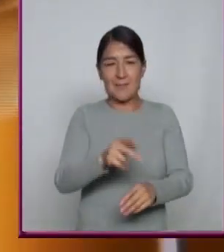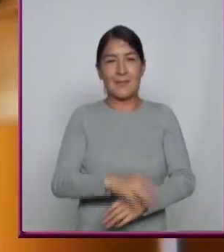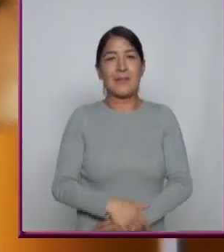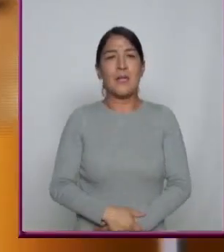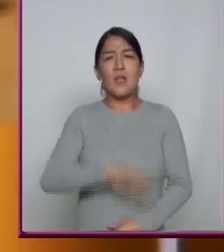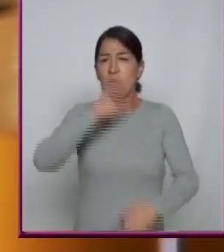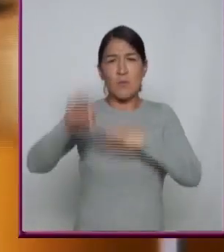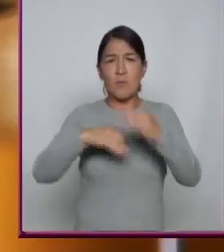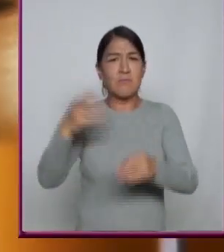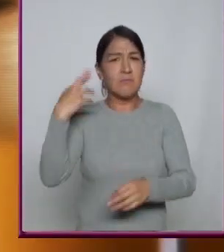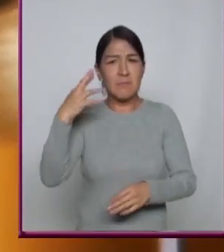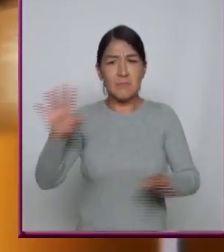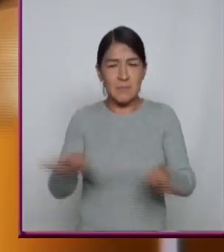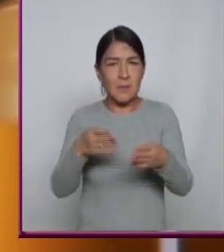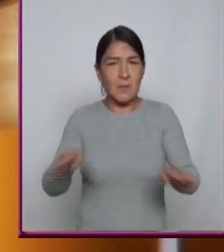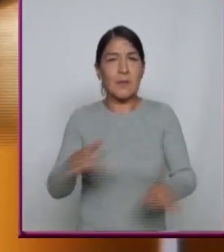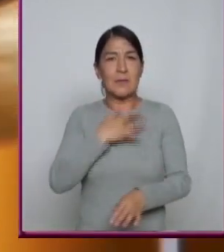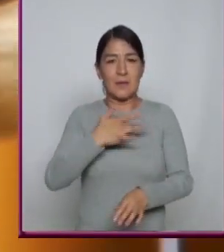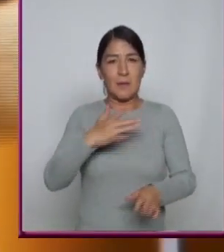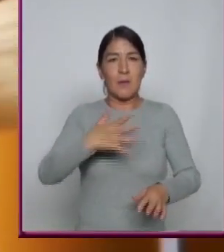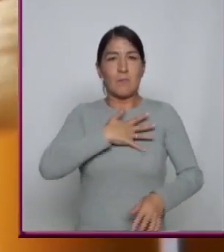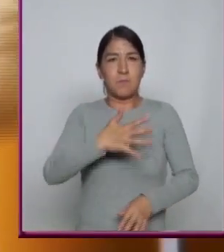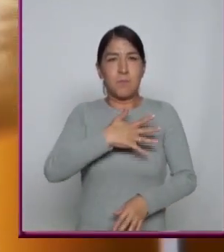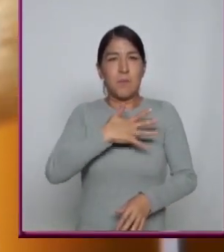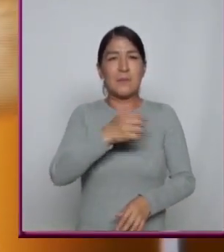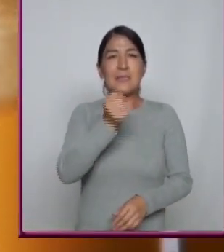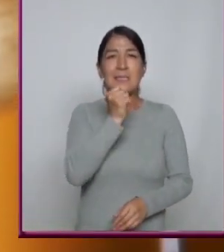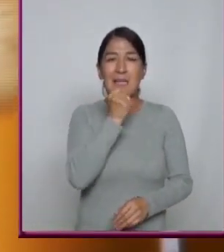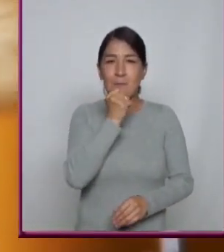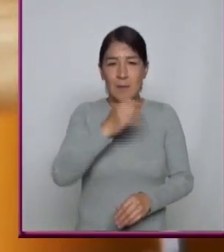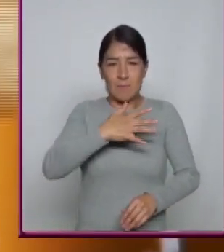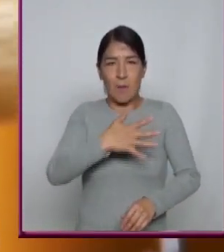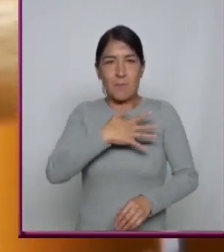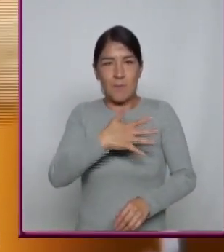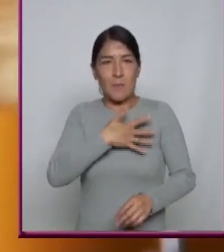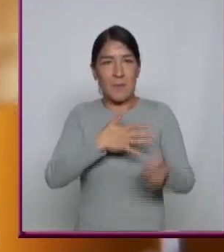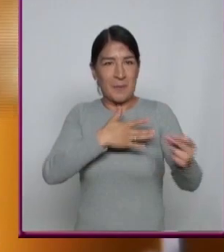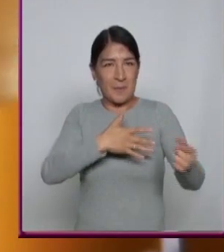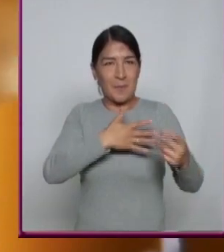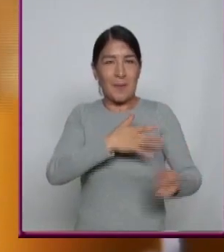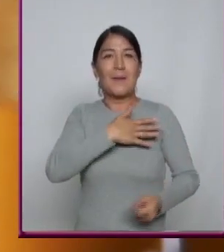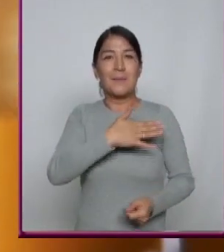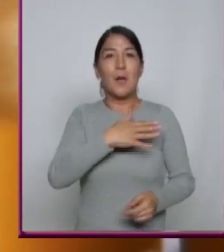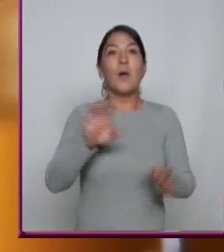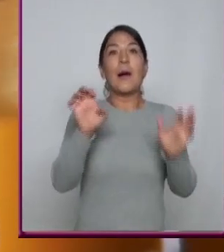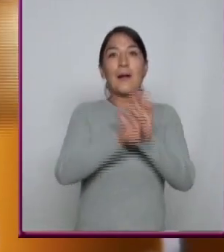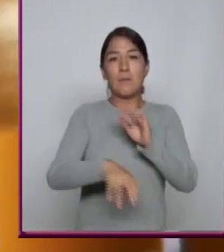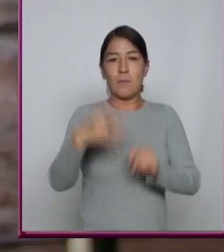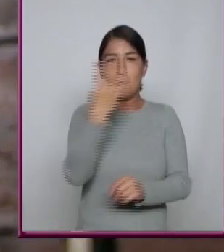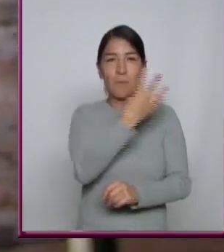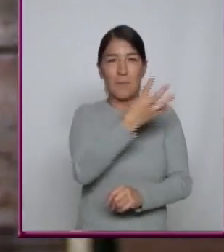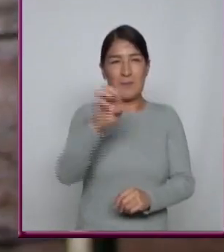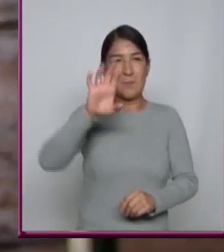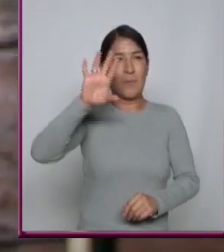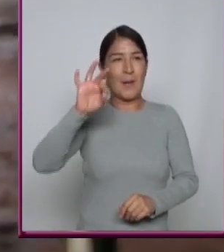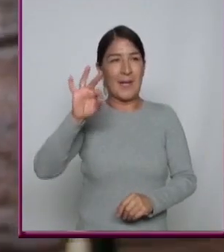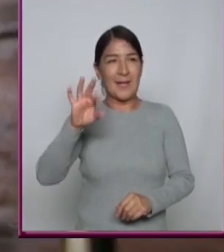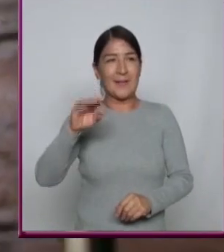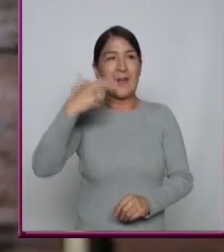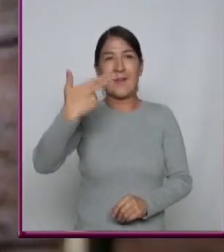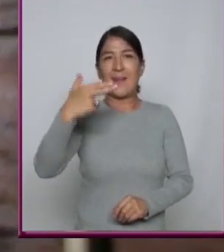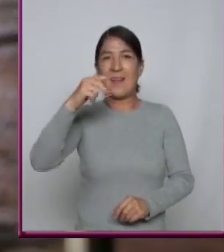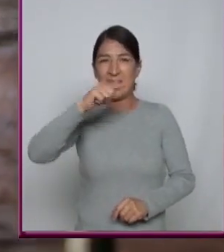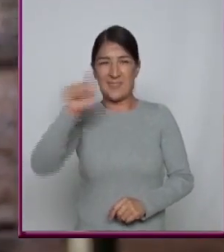Todos los sonidos producen una cantidad de vibraciones por segundo Cuando te dicen que una nota es de 440 hertz Eso